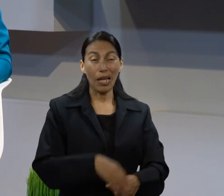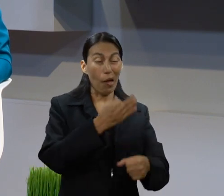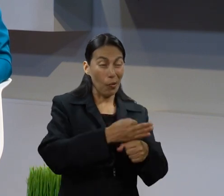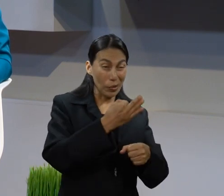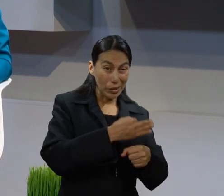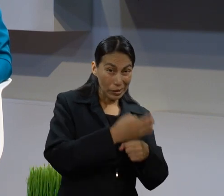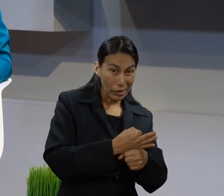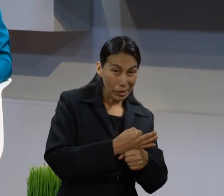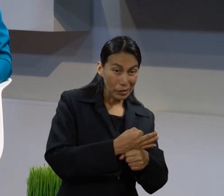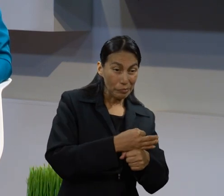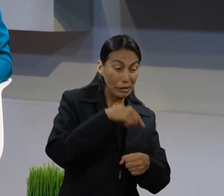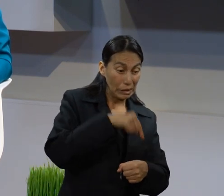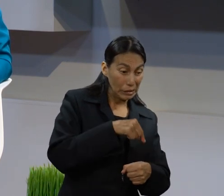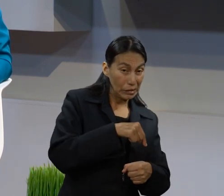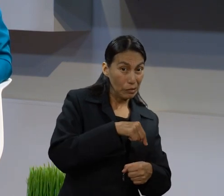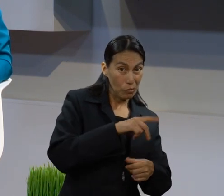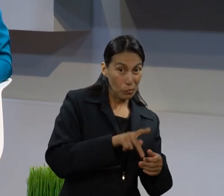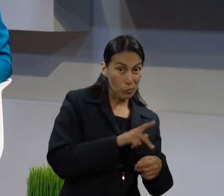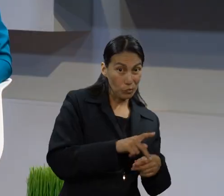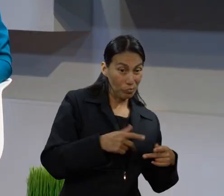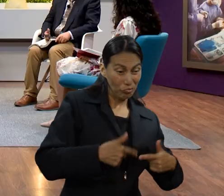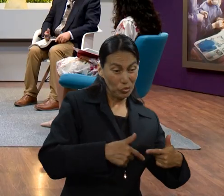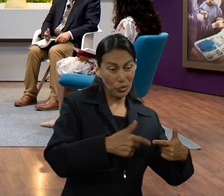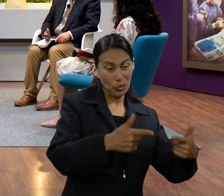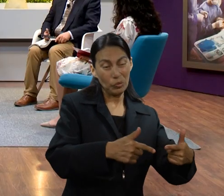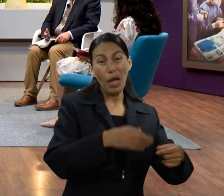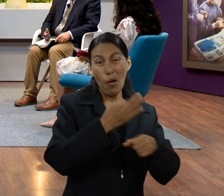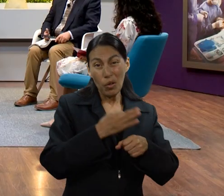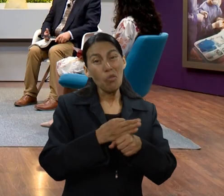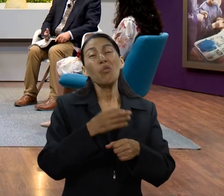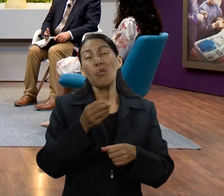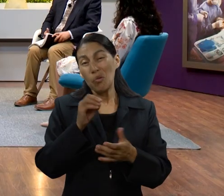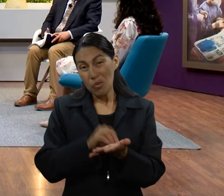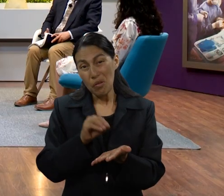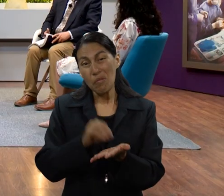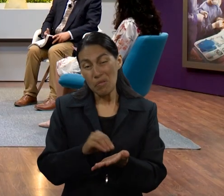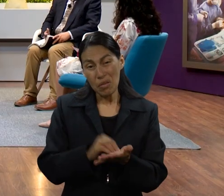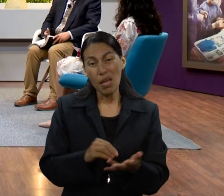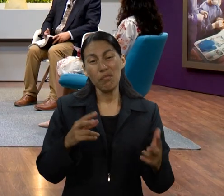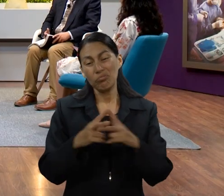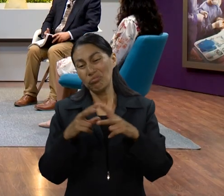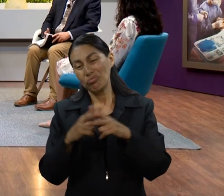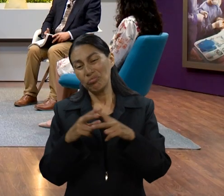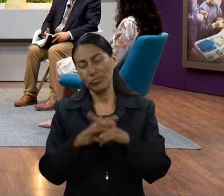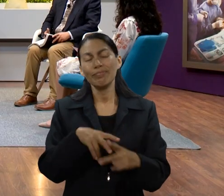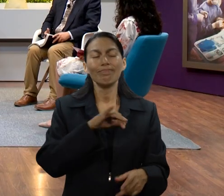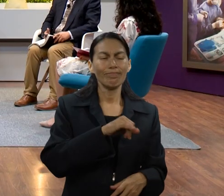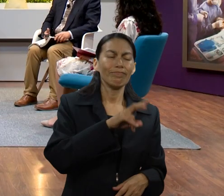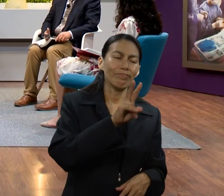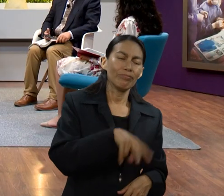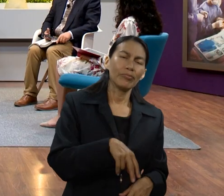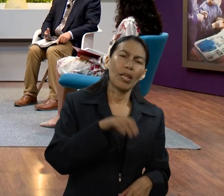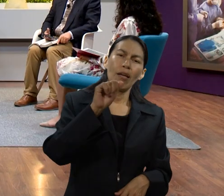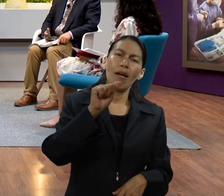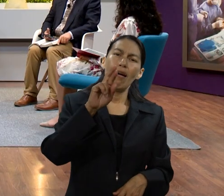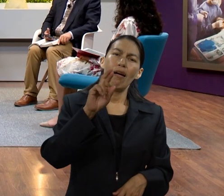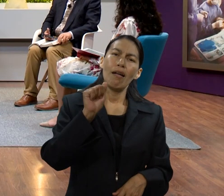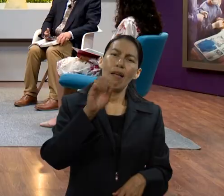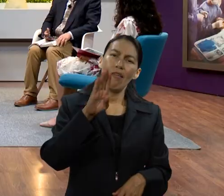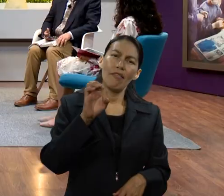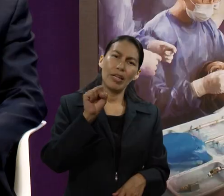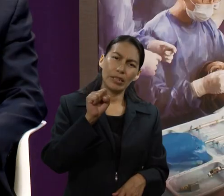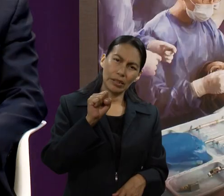generación? Porque incluso ahora hay problemas, ¿no? De la descendencia de Ismael. Sí, claro, claro, se entiende que son los